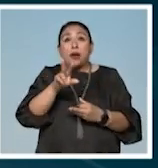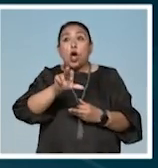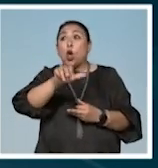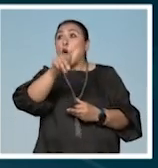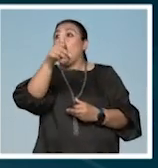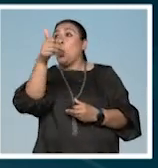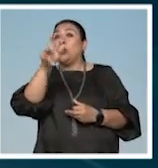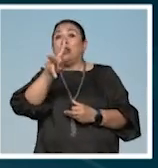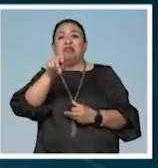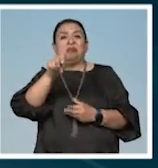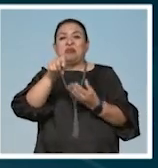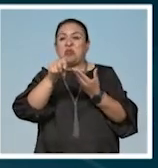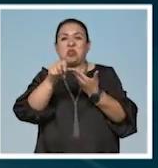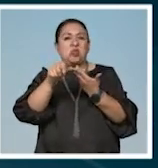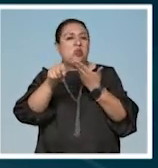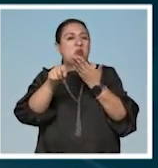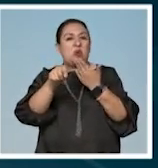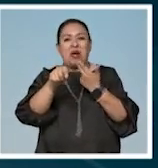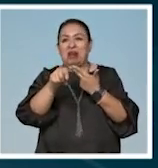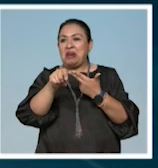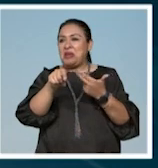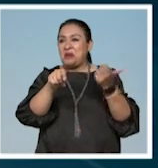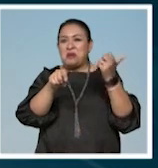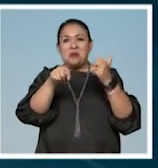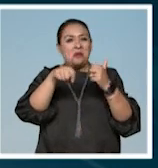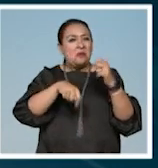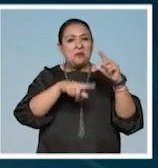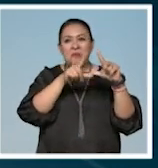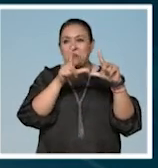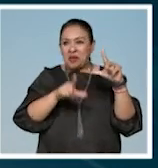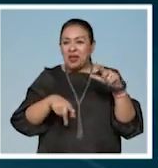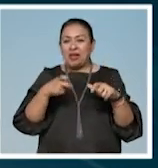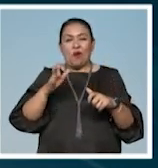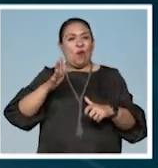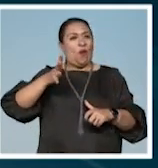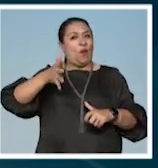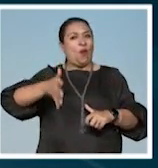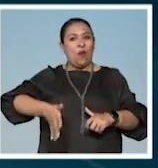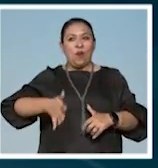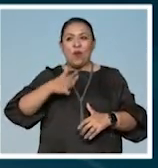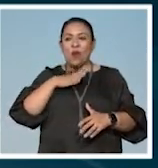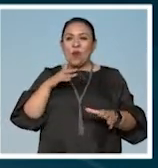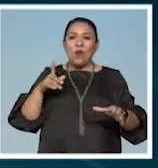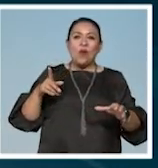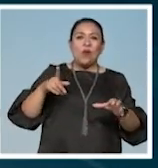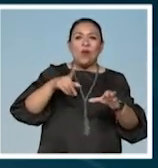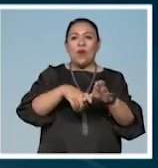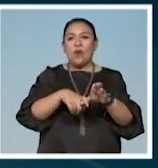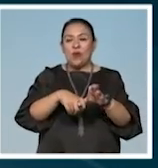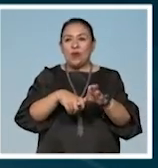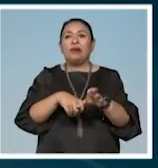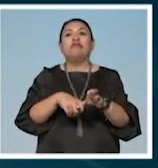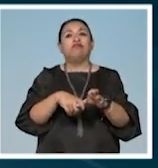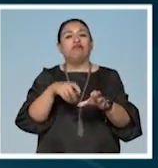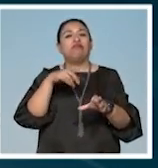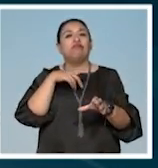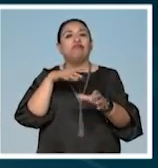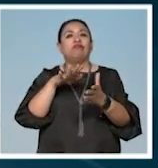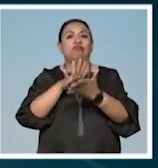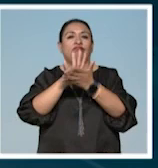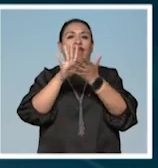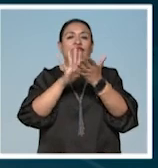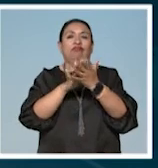otra emisora que haya en este país, y es un orgullo poder pertenecer y estar presente